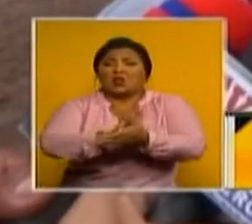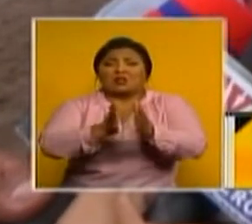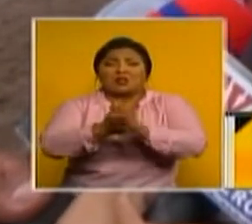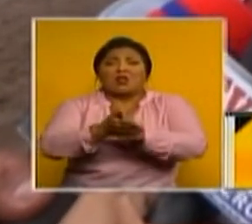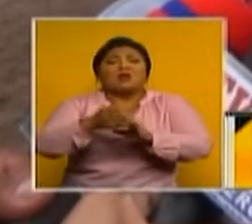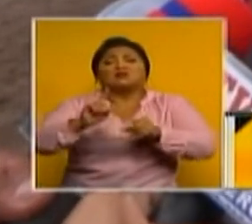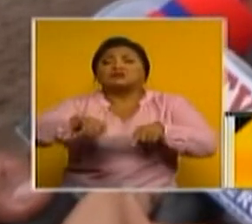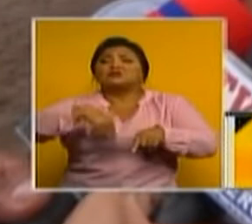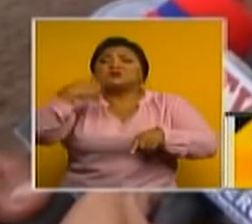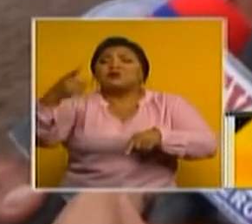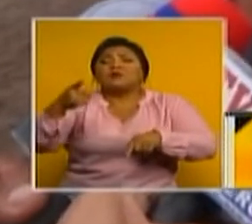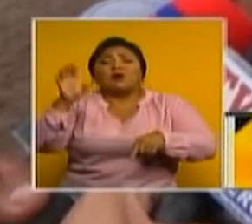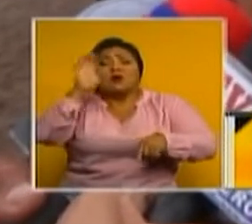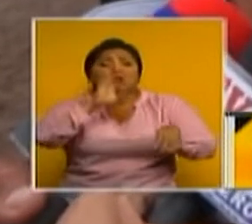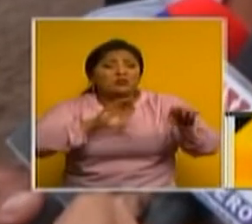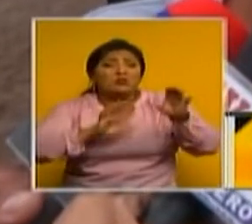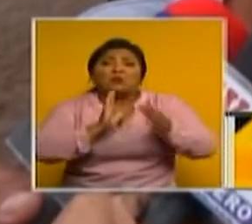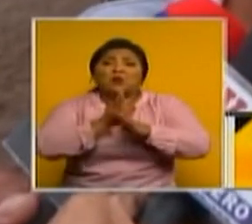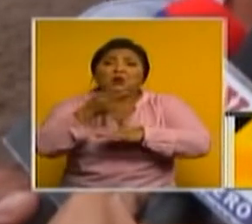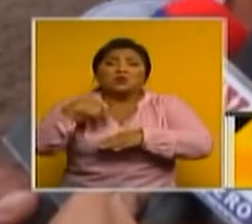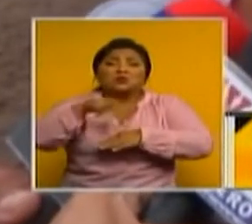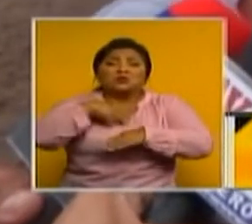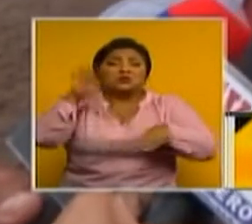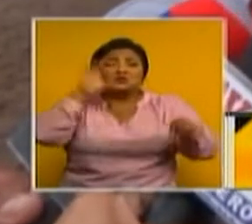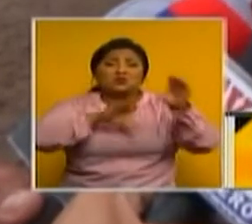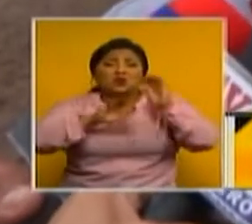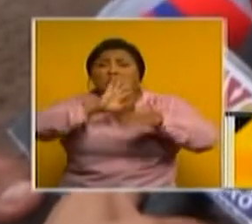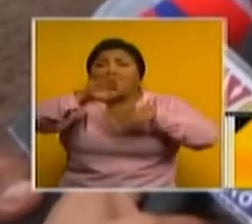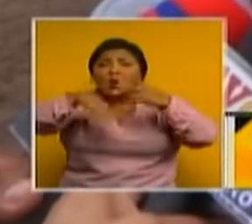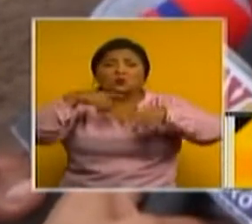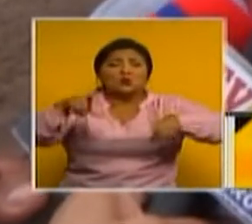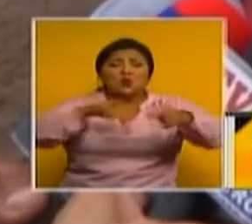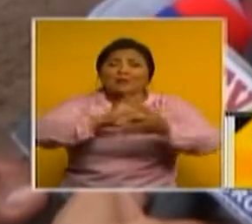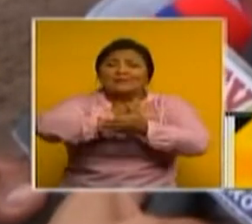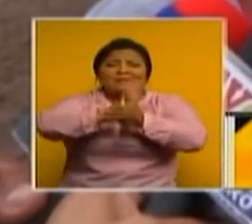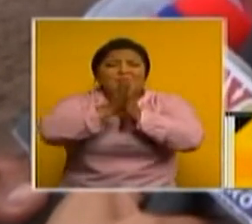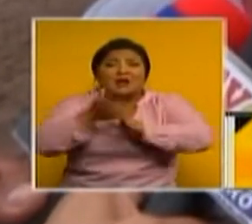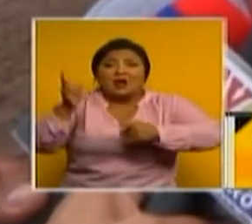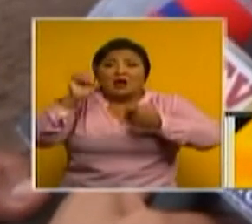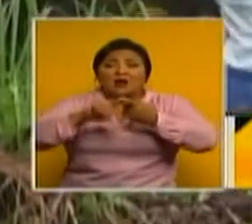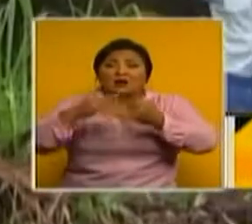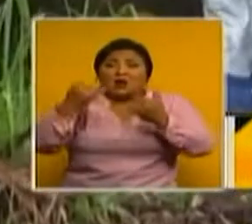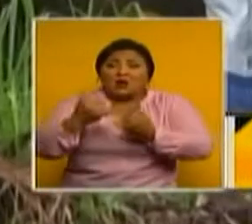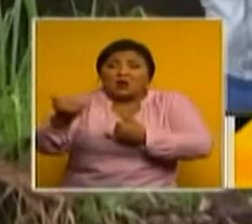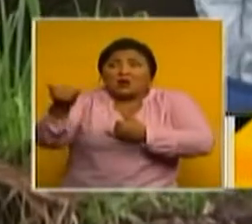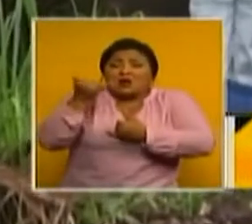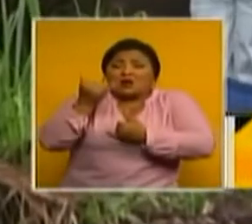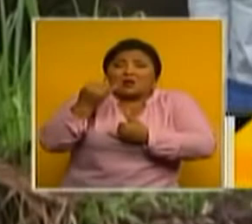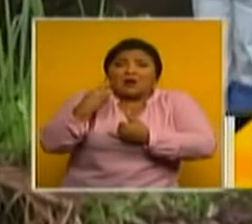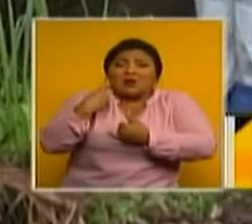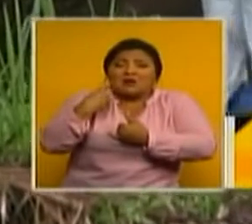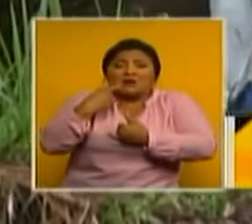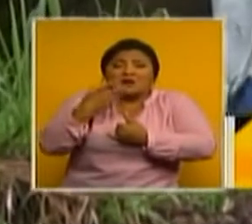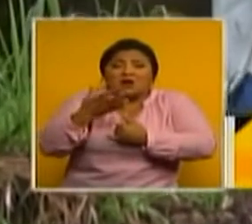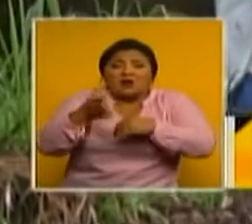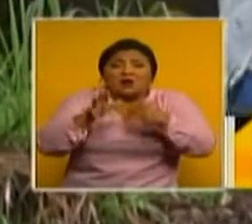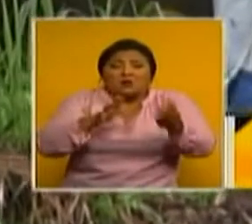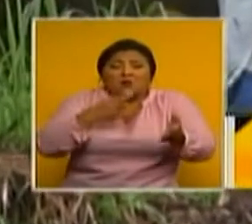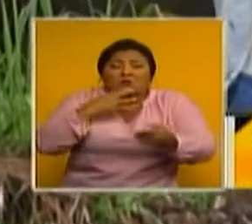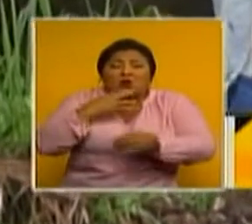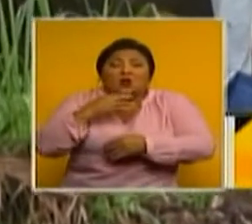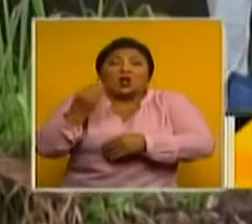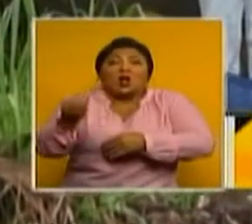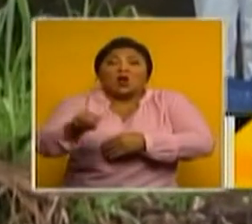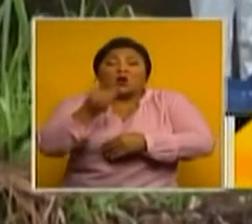nos salió, lo fuimos a buscar, lo hemos buscado a todas partes y nada, hasta ahorita que nos avisaron. La víctima estaba boca abajo y su